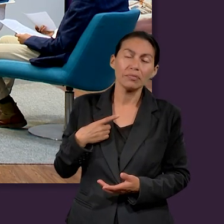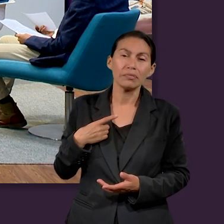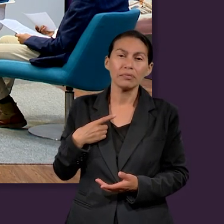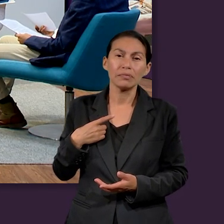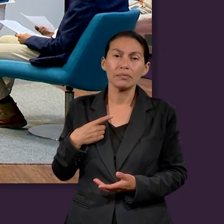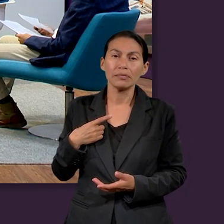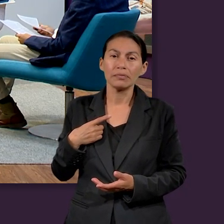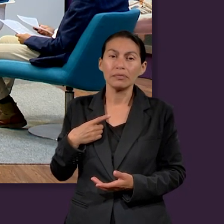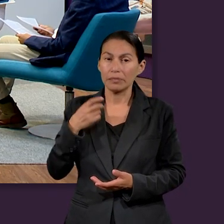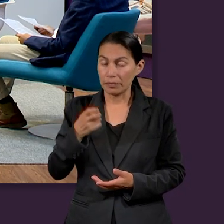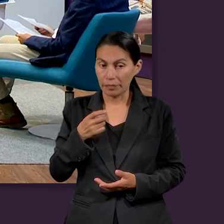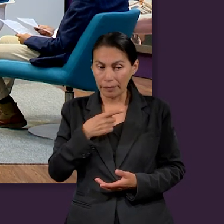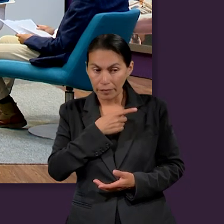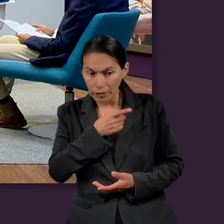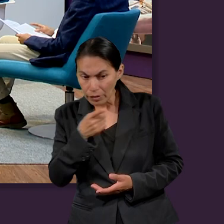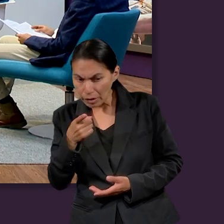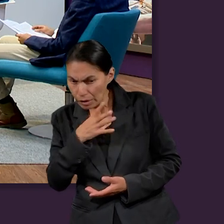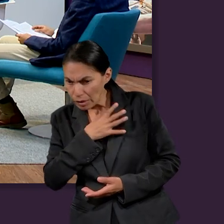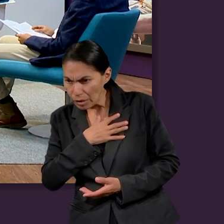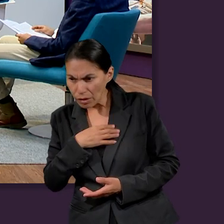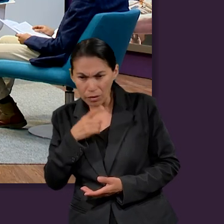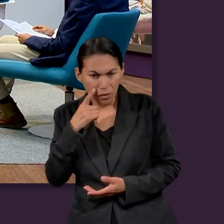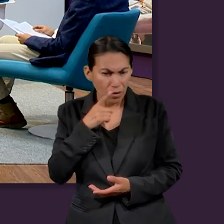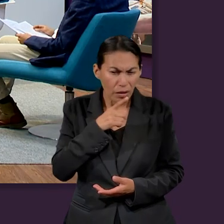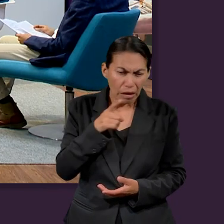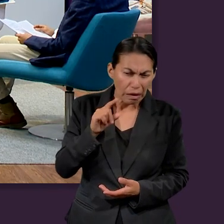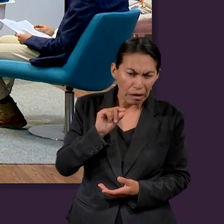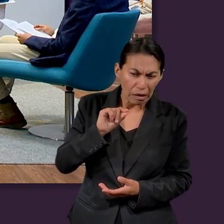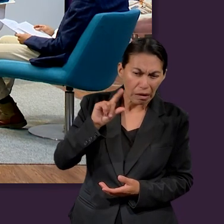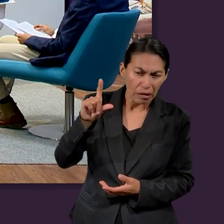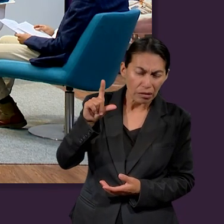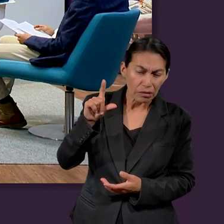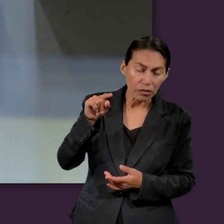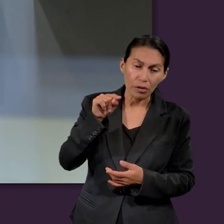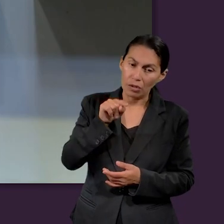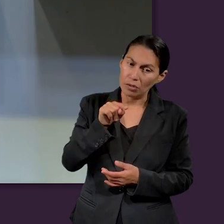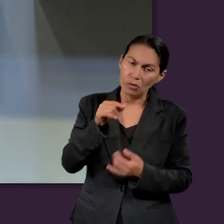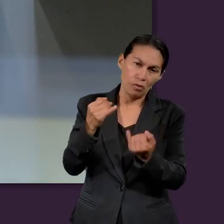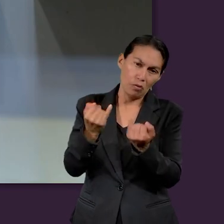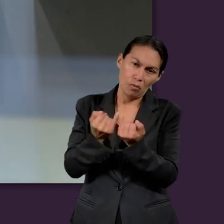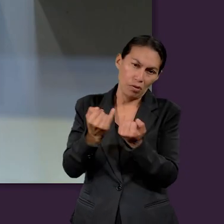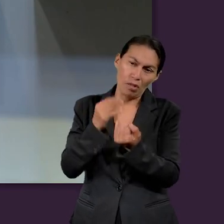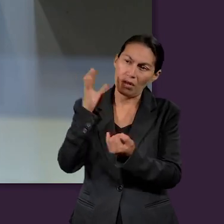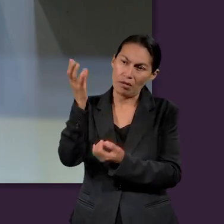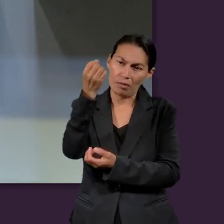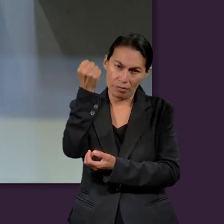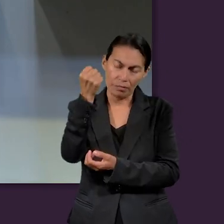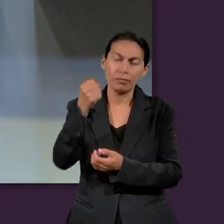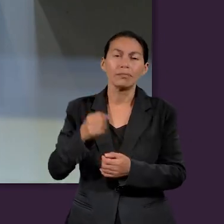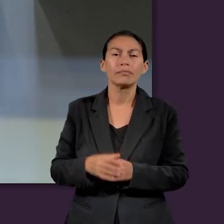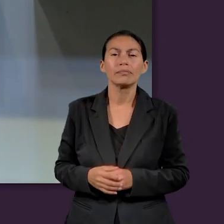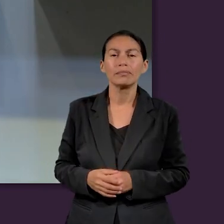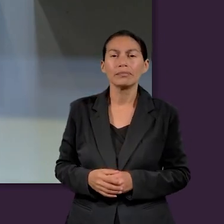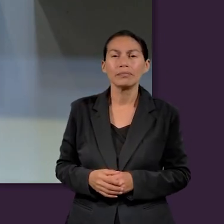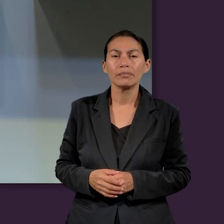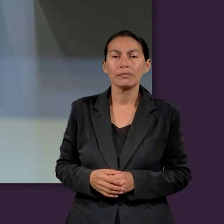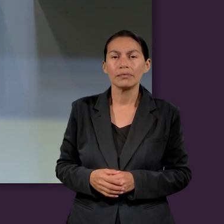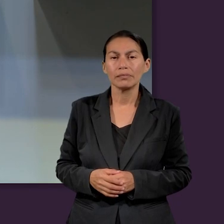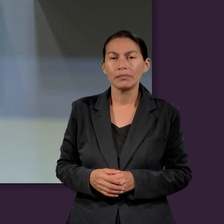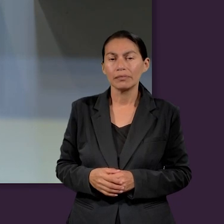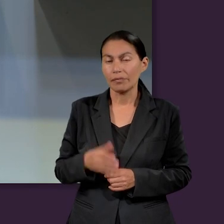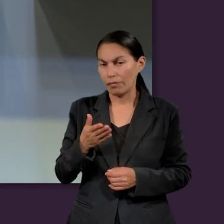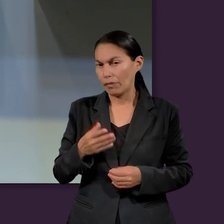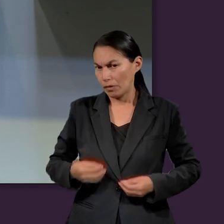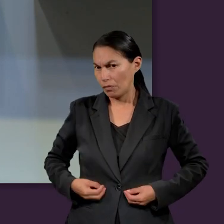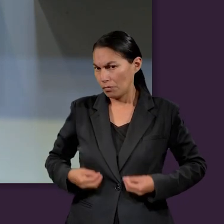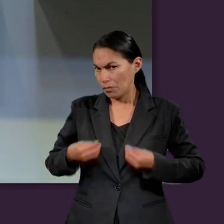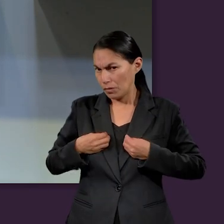para poder ver en sus hijos el éxito que se espera que